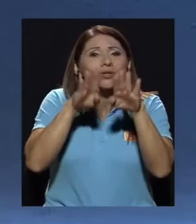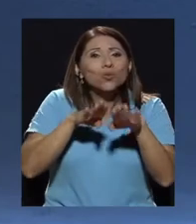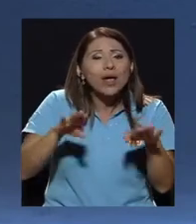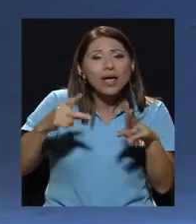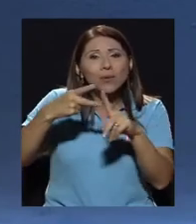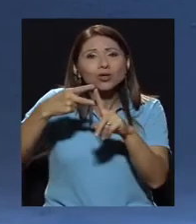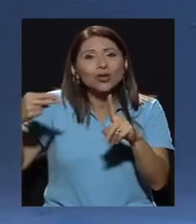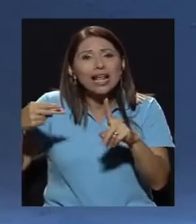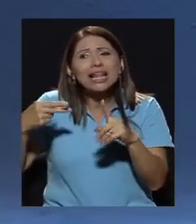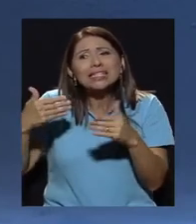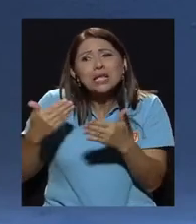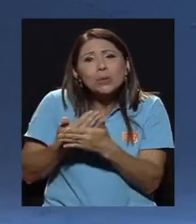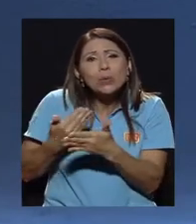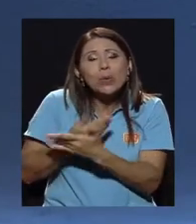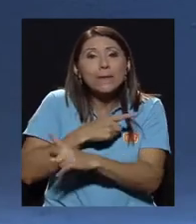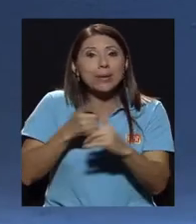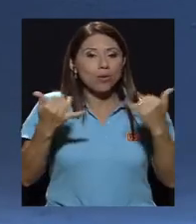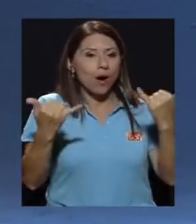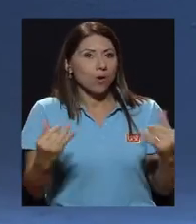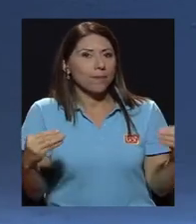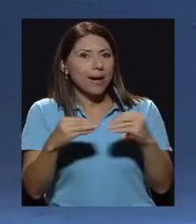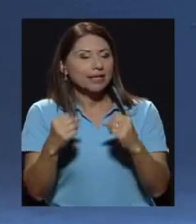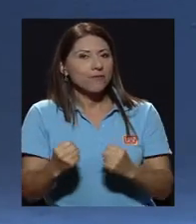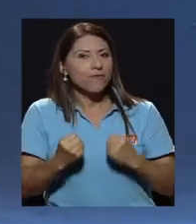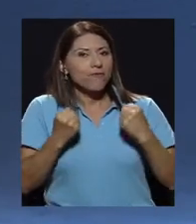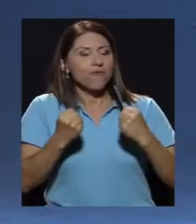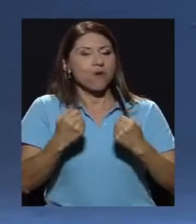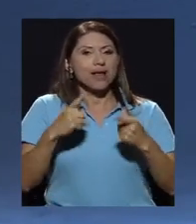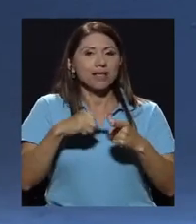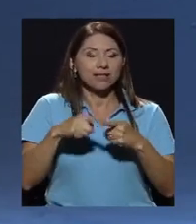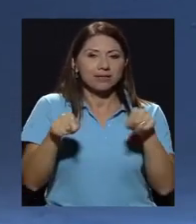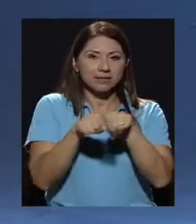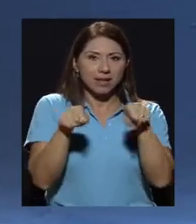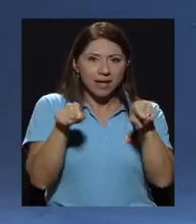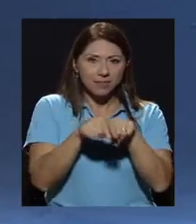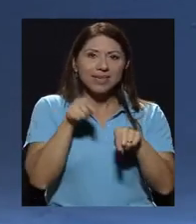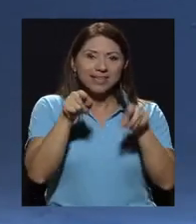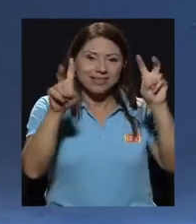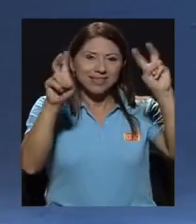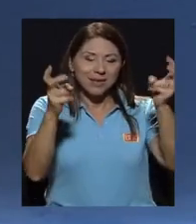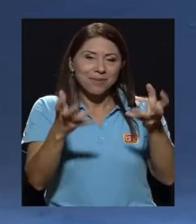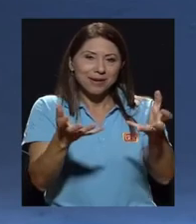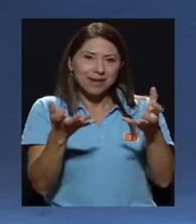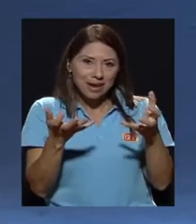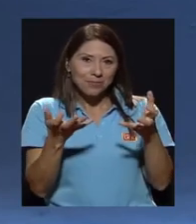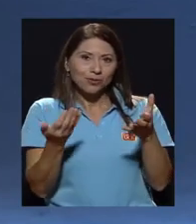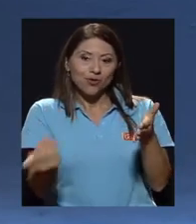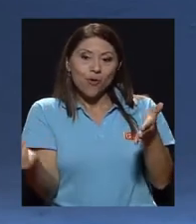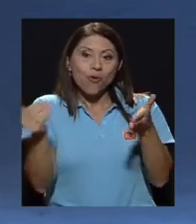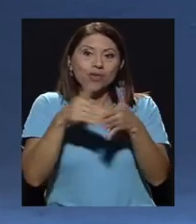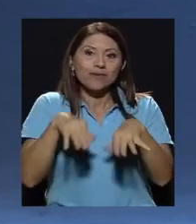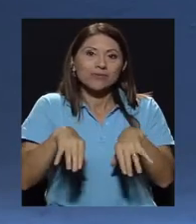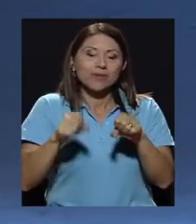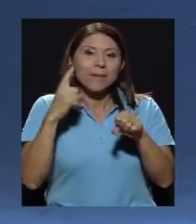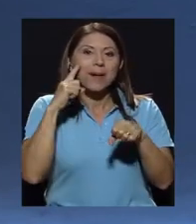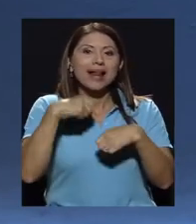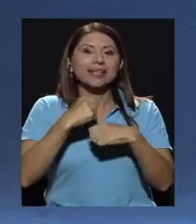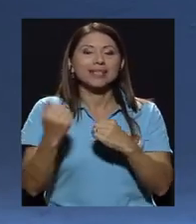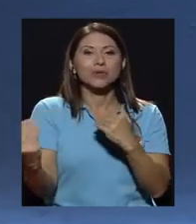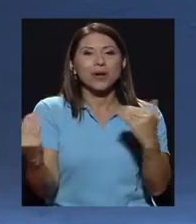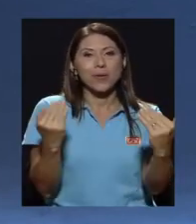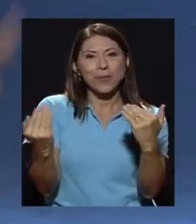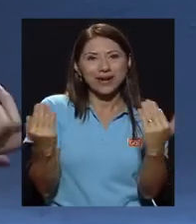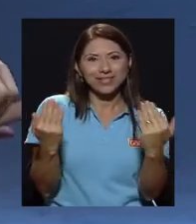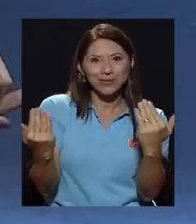atisbos, pero ahora pues es algo muy fuerte, muy, muy fuerte, entonces también ese tema lo queremos recuperar para hacer una comparación